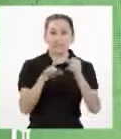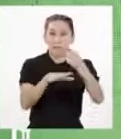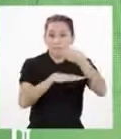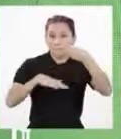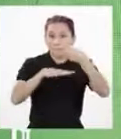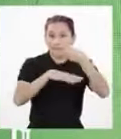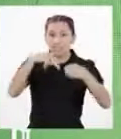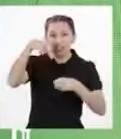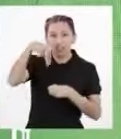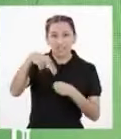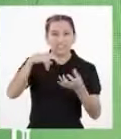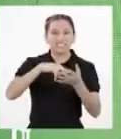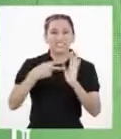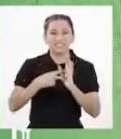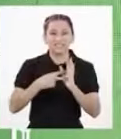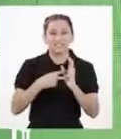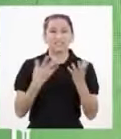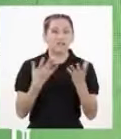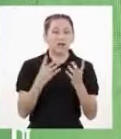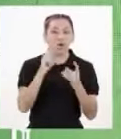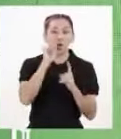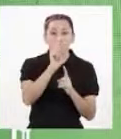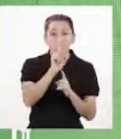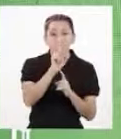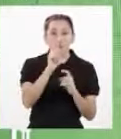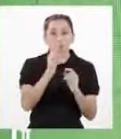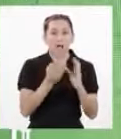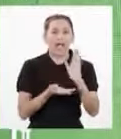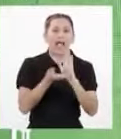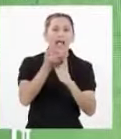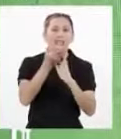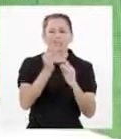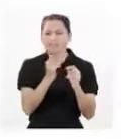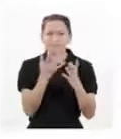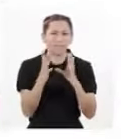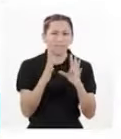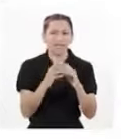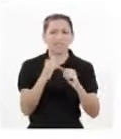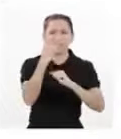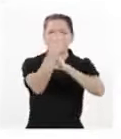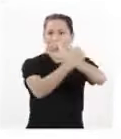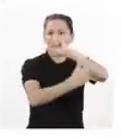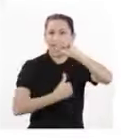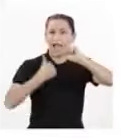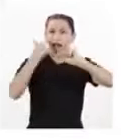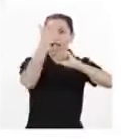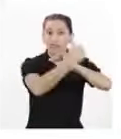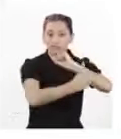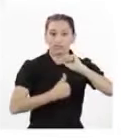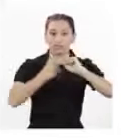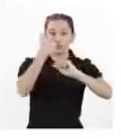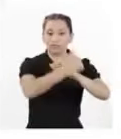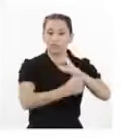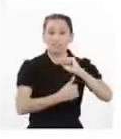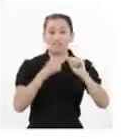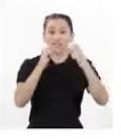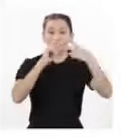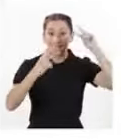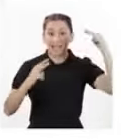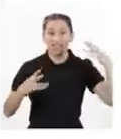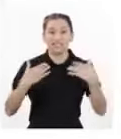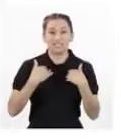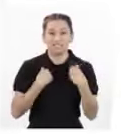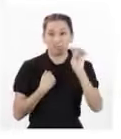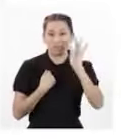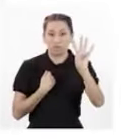es un compuesto orgánico cíclico que contiene uno o más átomos de nitrógeno En el ADN hay 4 bases nitrogenadas posibles